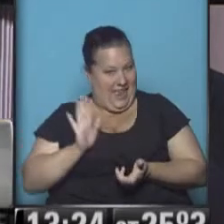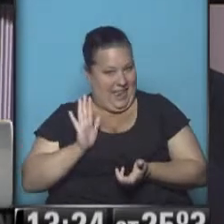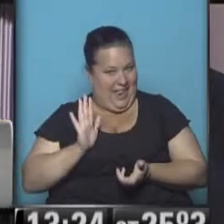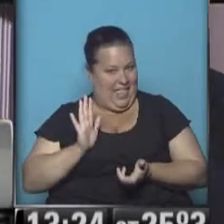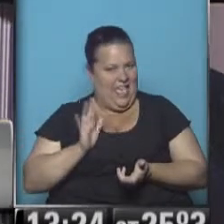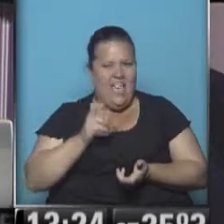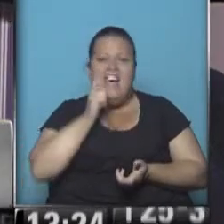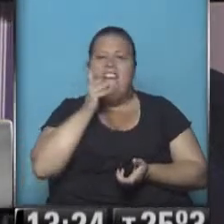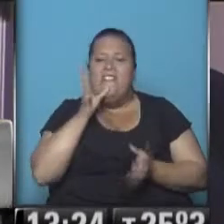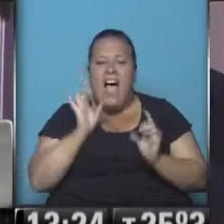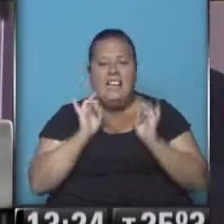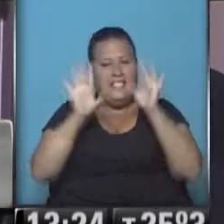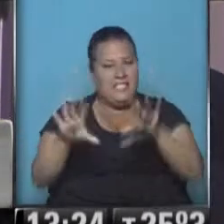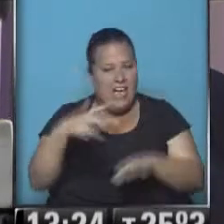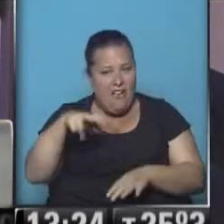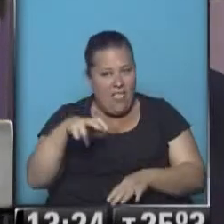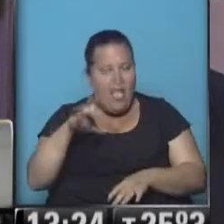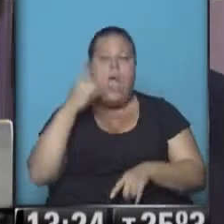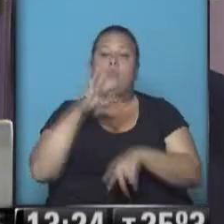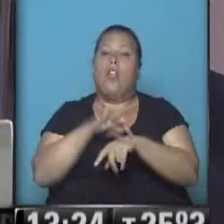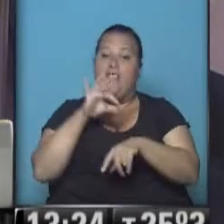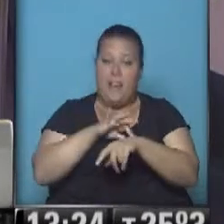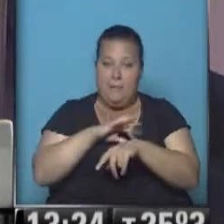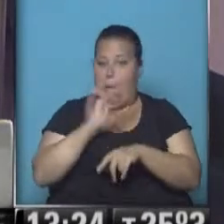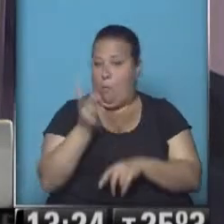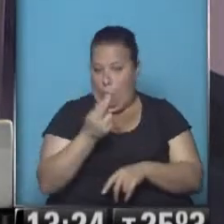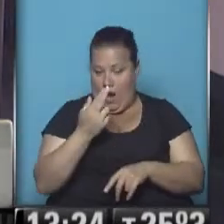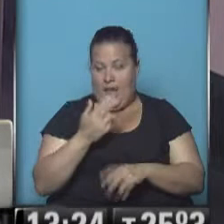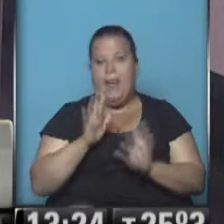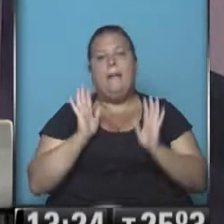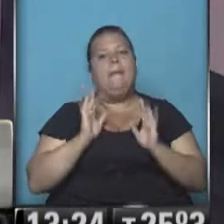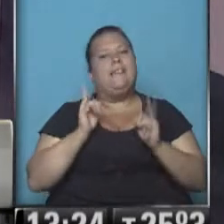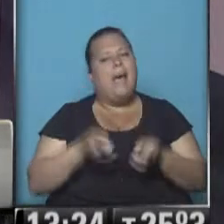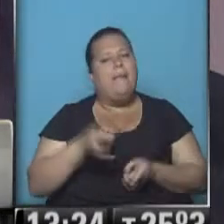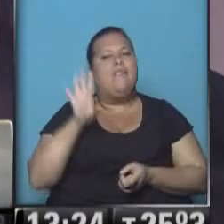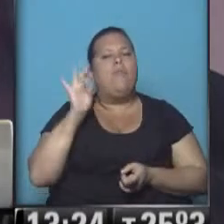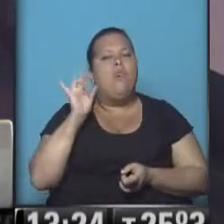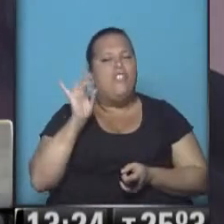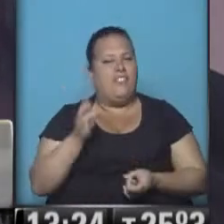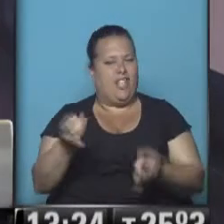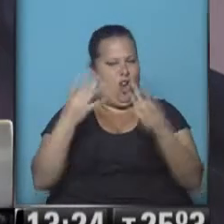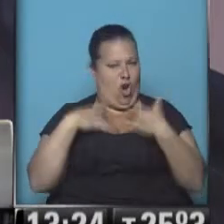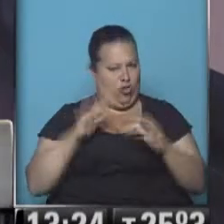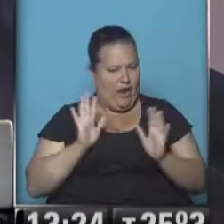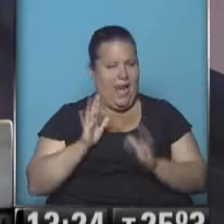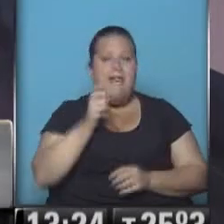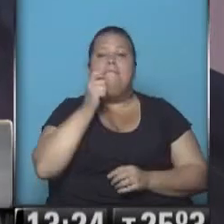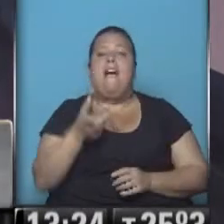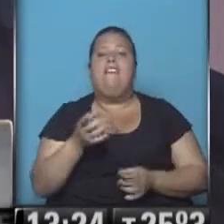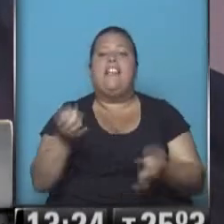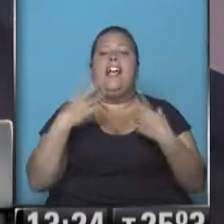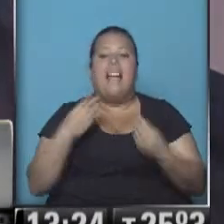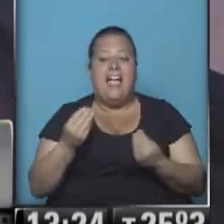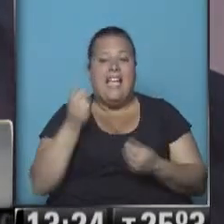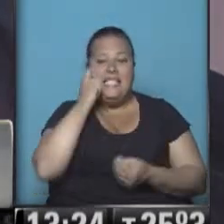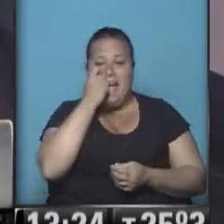es fácil contagiarse el ébola. Si bien es una enfermedad letal, es muy difícil contagiarse, es mucho más fácil contagiarse